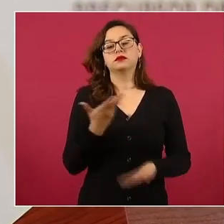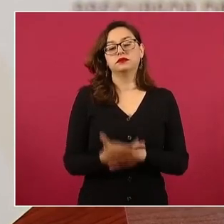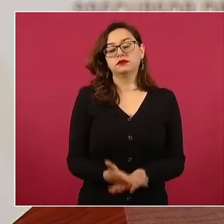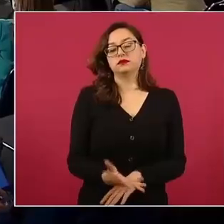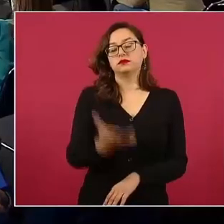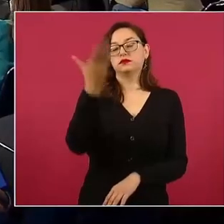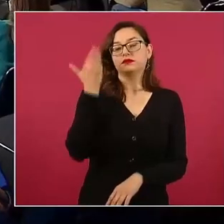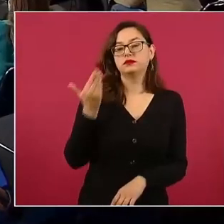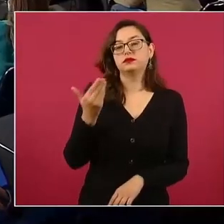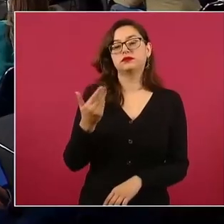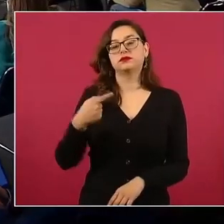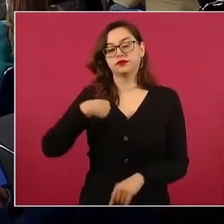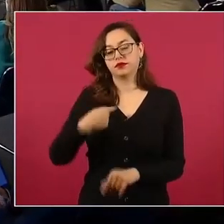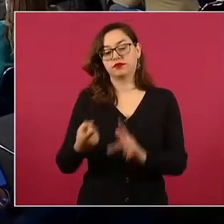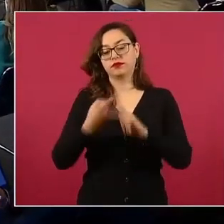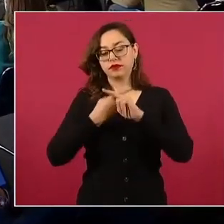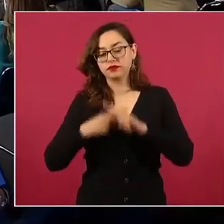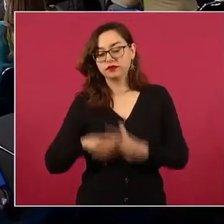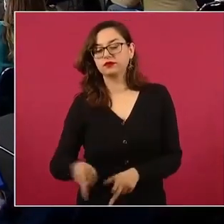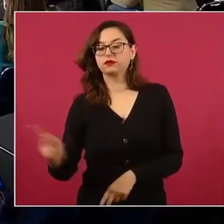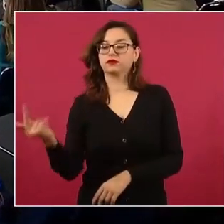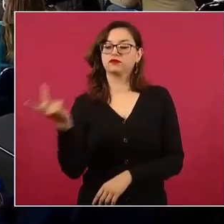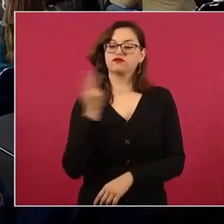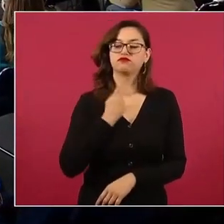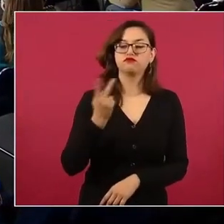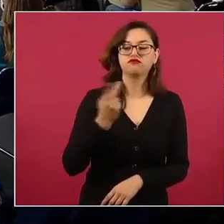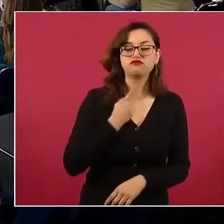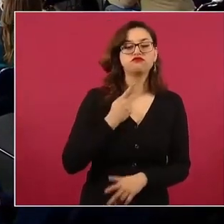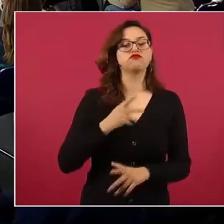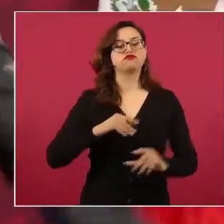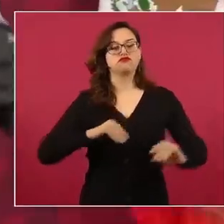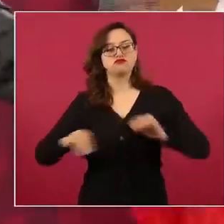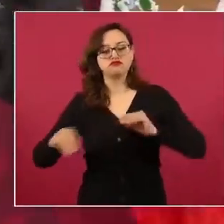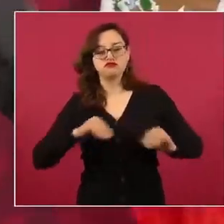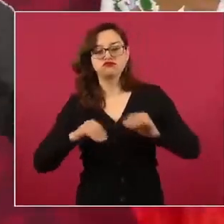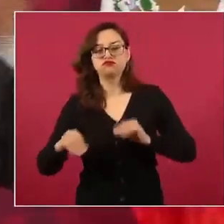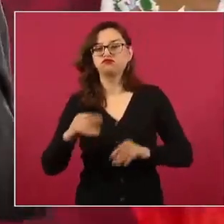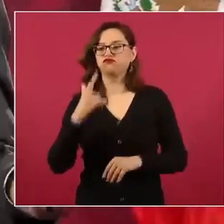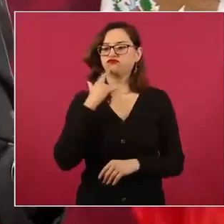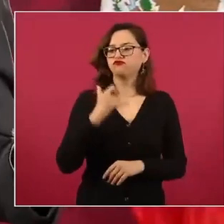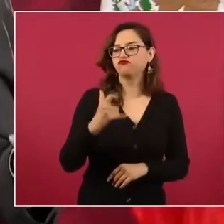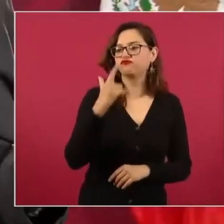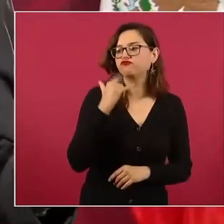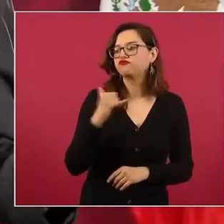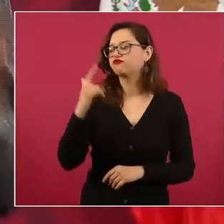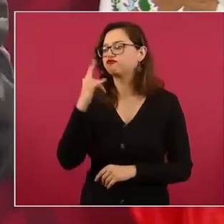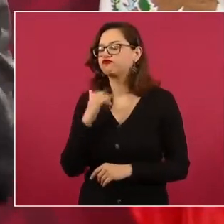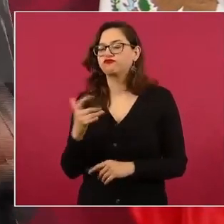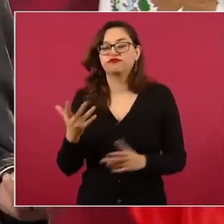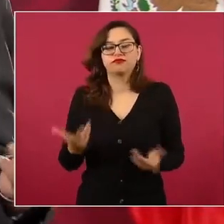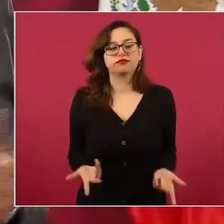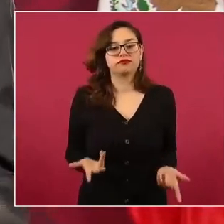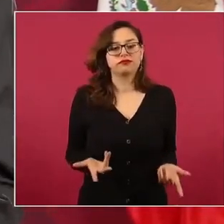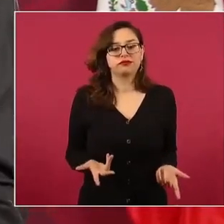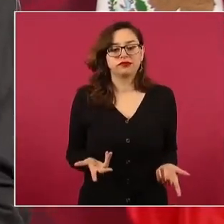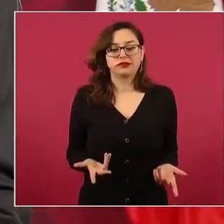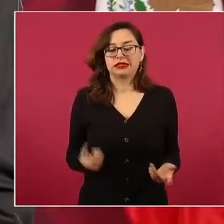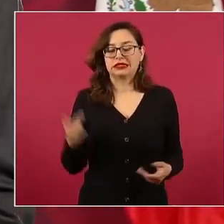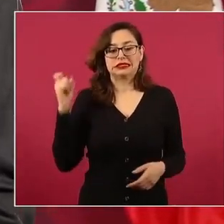nos tenían bloqueados y además